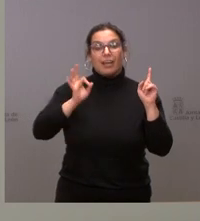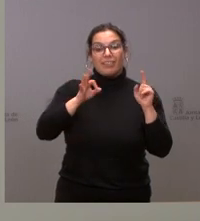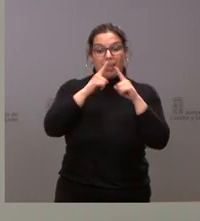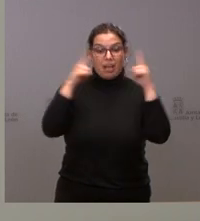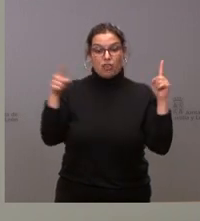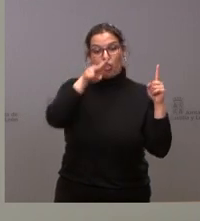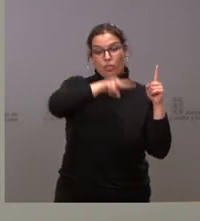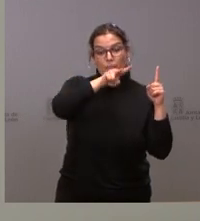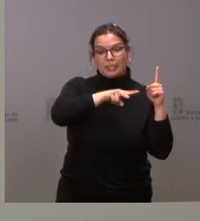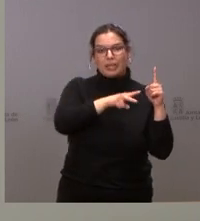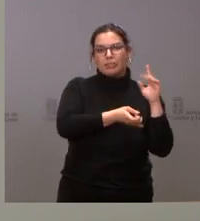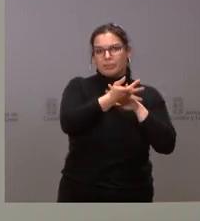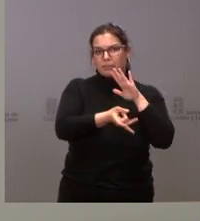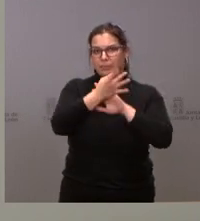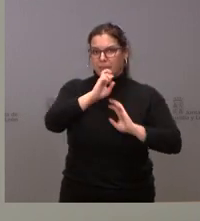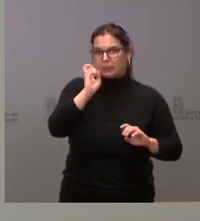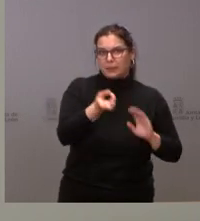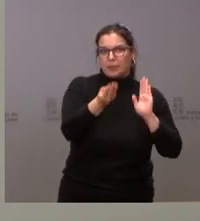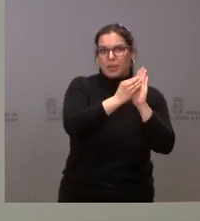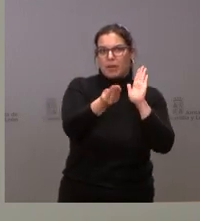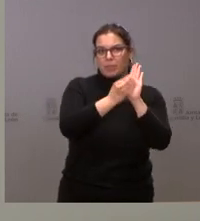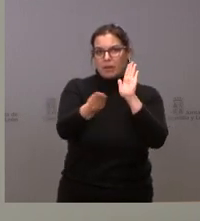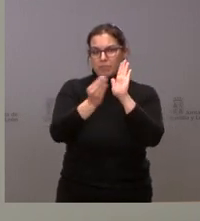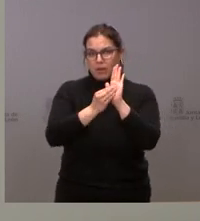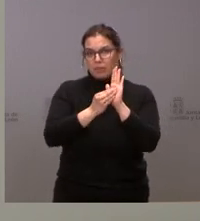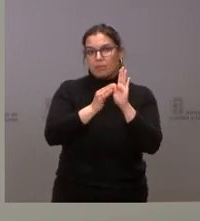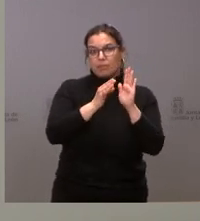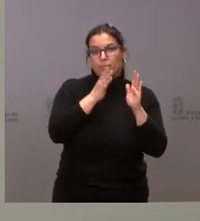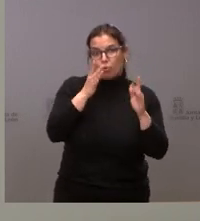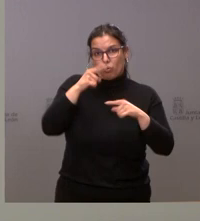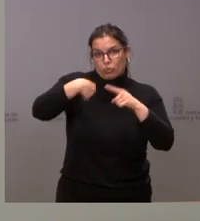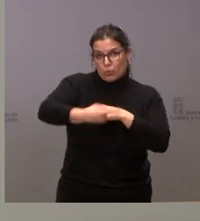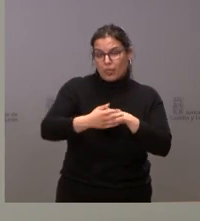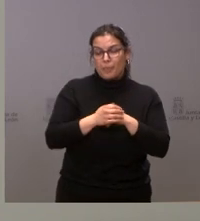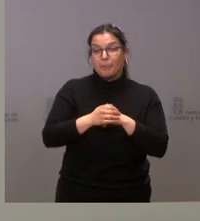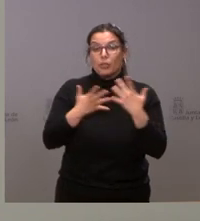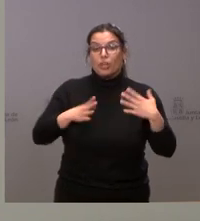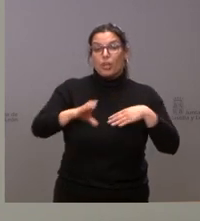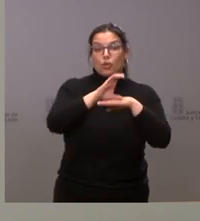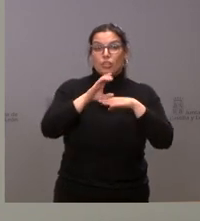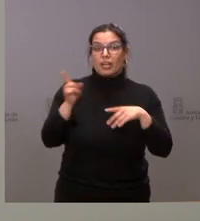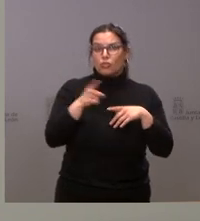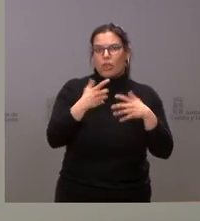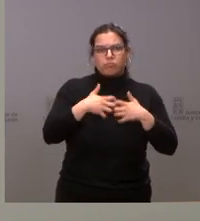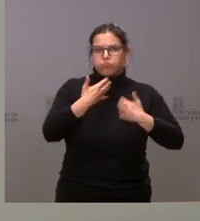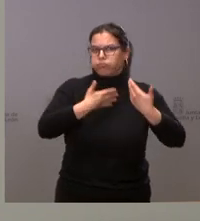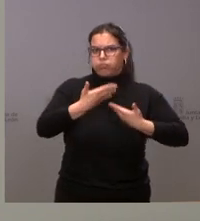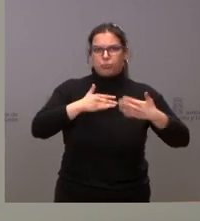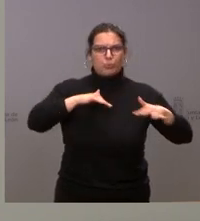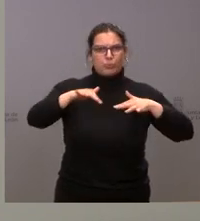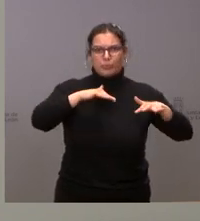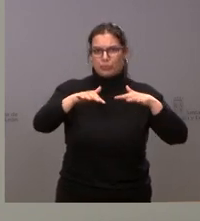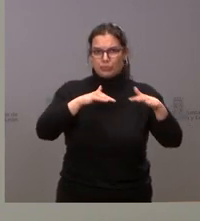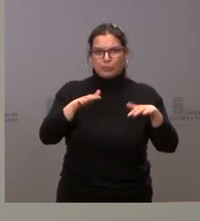del año se han venido generando e incorporando como consecuencia de este hecho y, por tanto, las consejerías están precisamente activadas en la